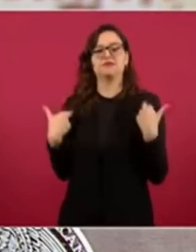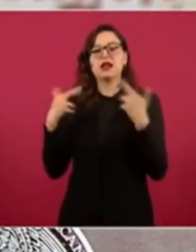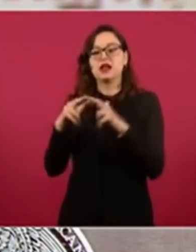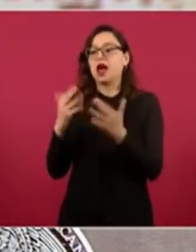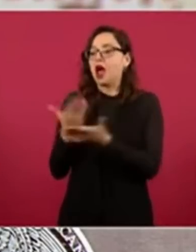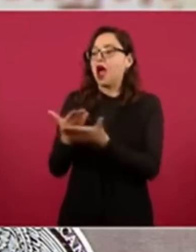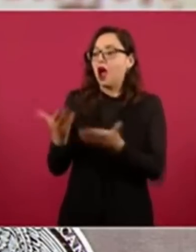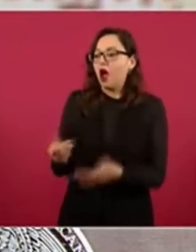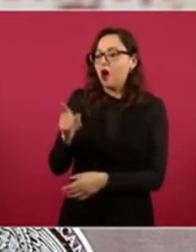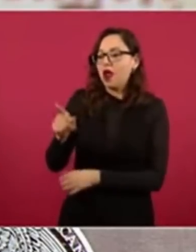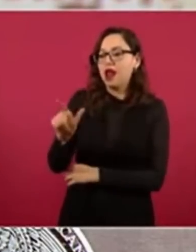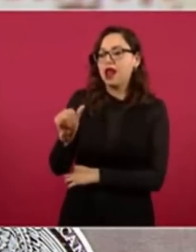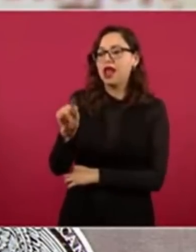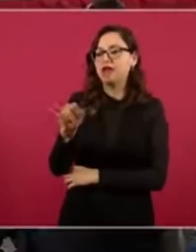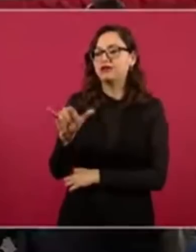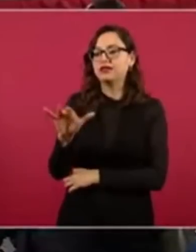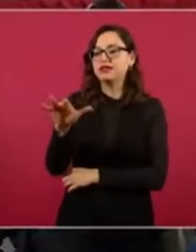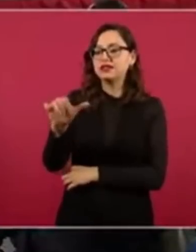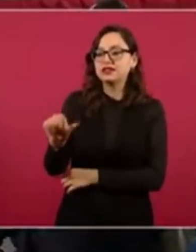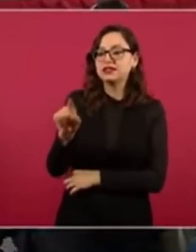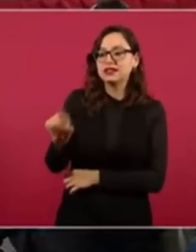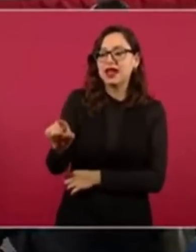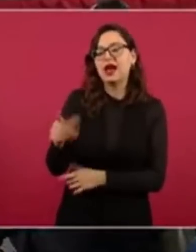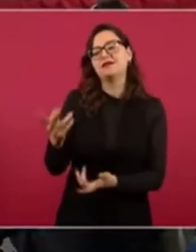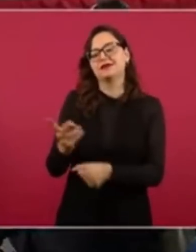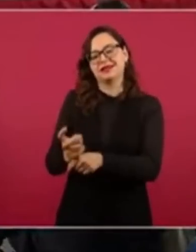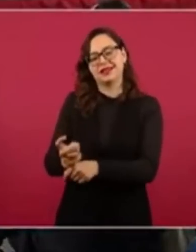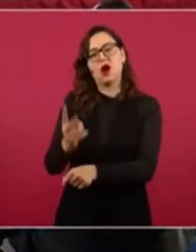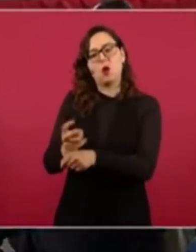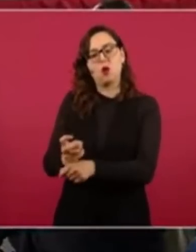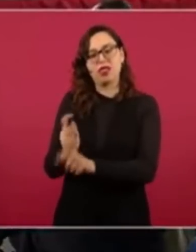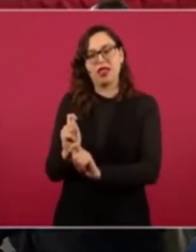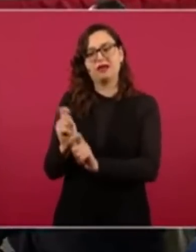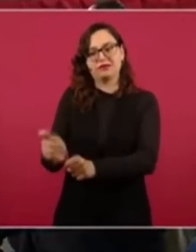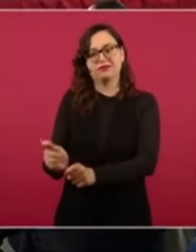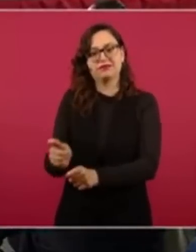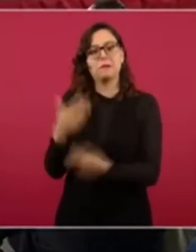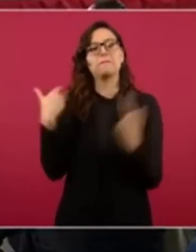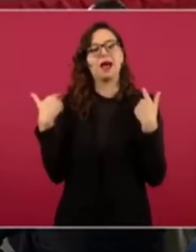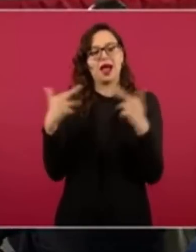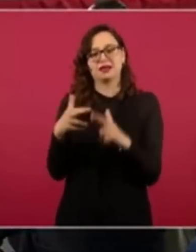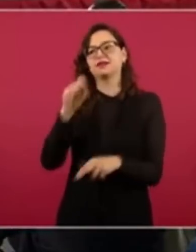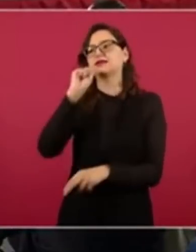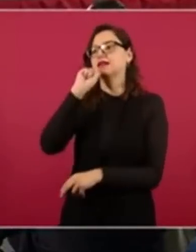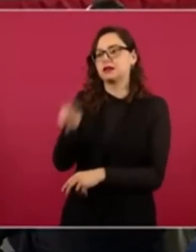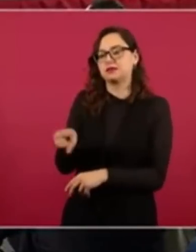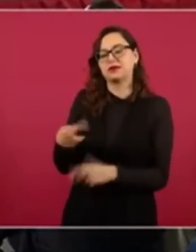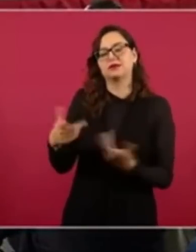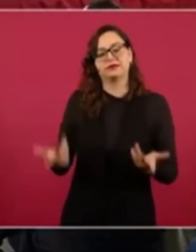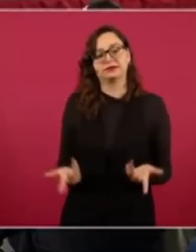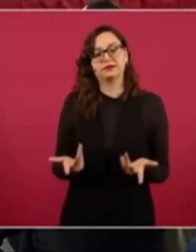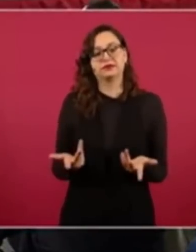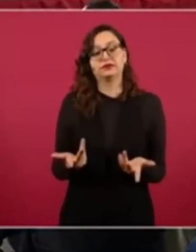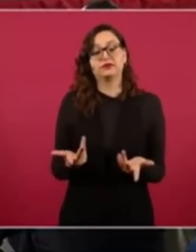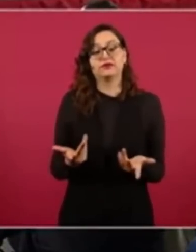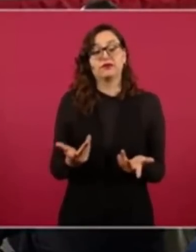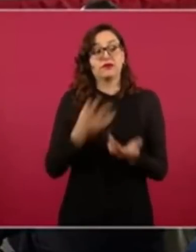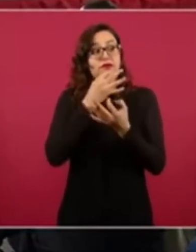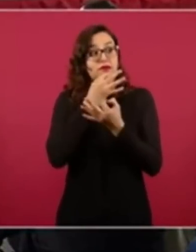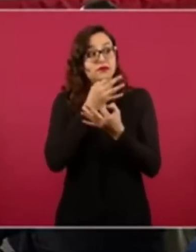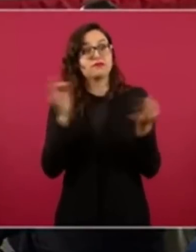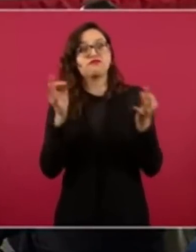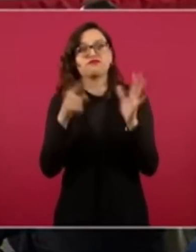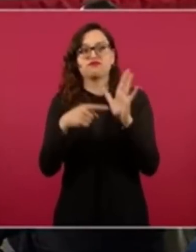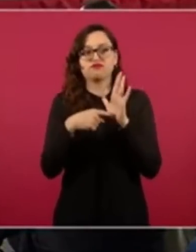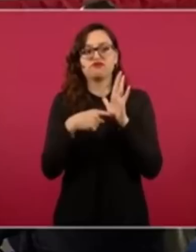nombramiento de nuestra querida Leti Ramírez, quien al Frente de Atención Ciudadana de la Presidencia de la República, demostró